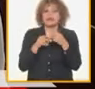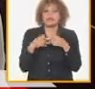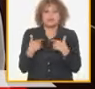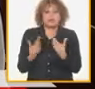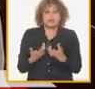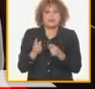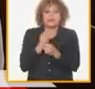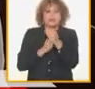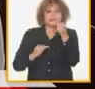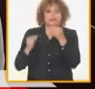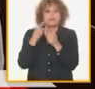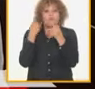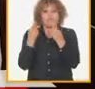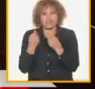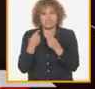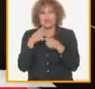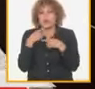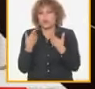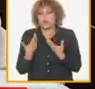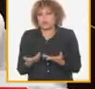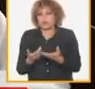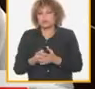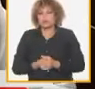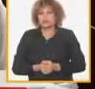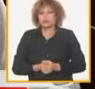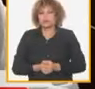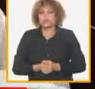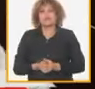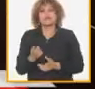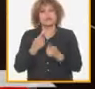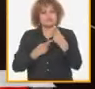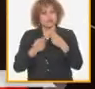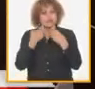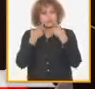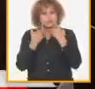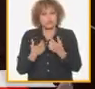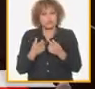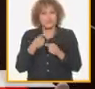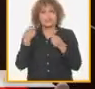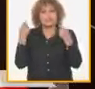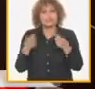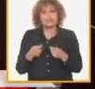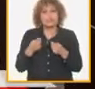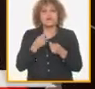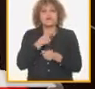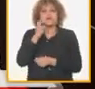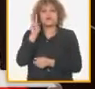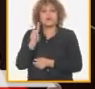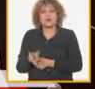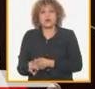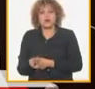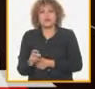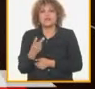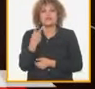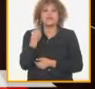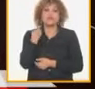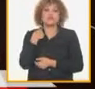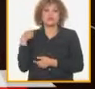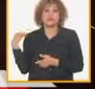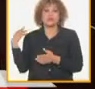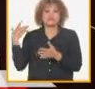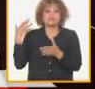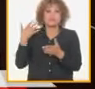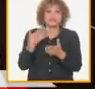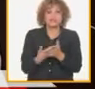todas las cosas lo que nos falta por hacer yo creo que es un elemento importante hacer una evaluación en estos dos años de transcurrido de la